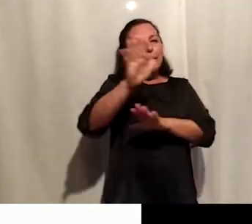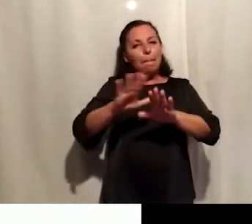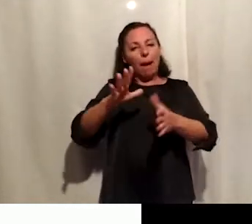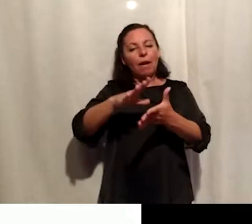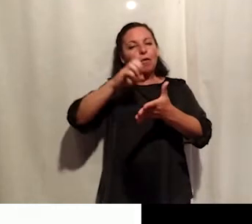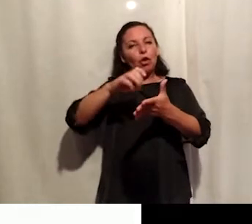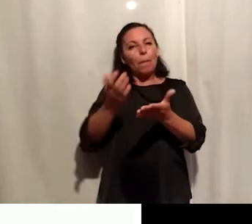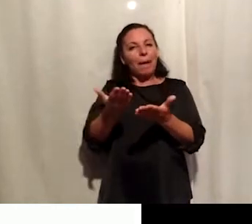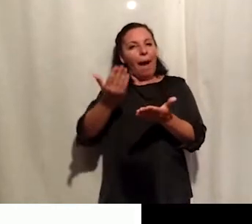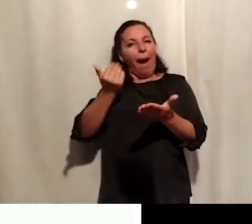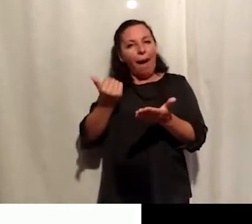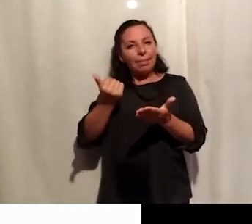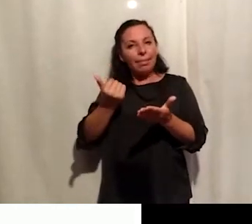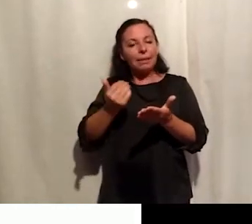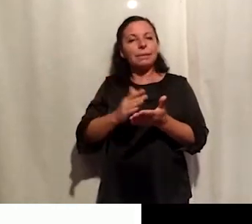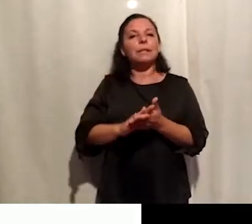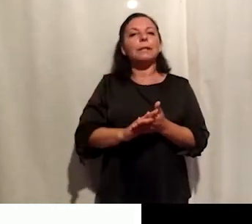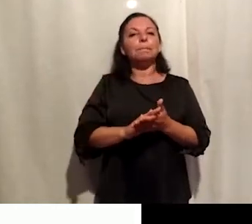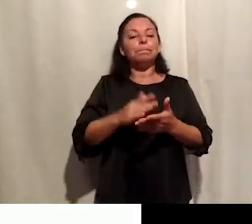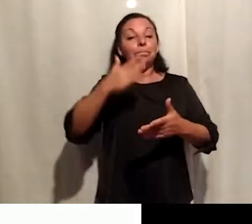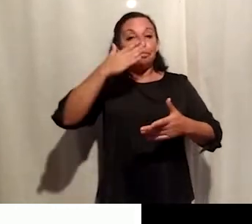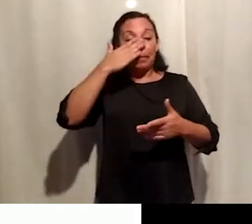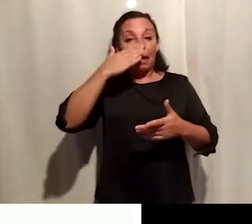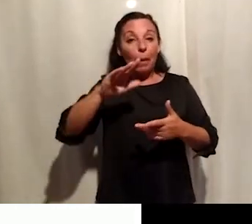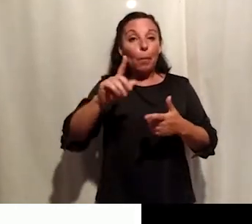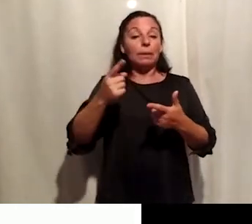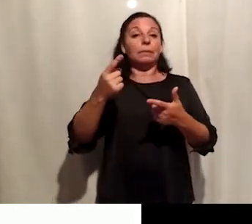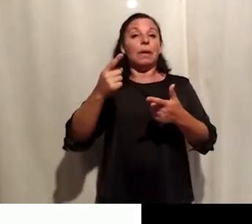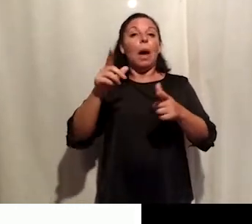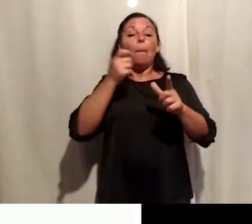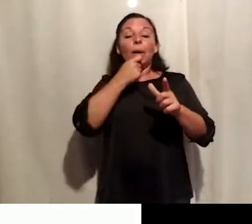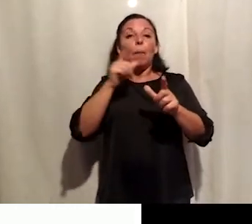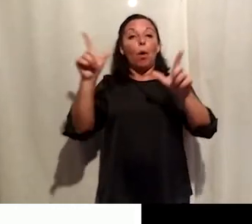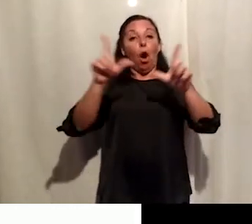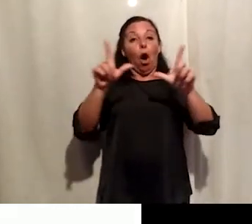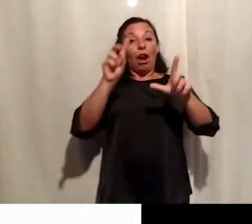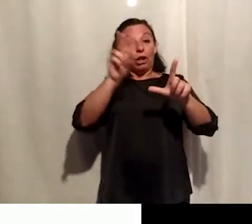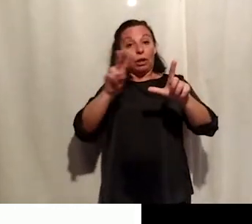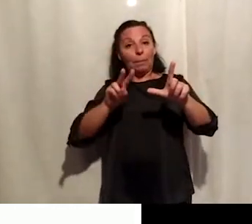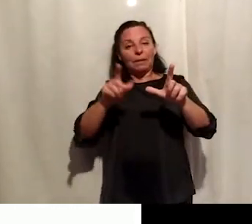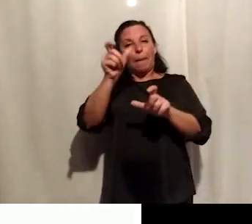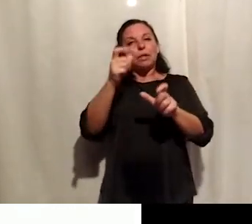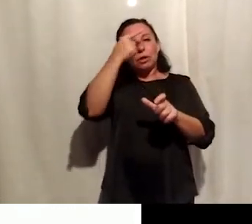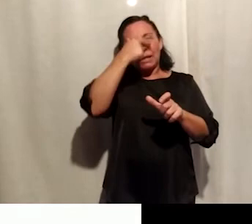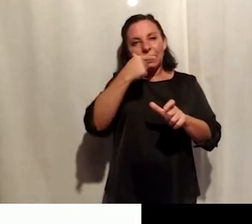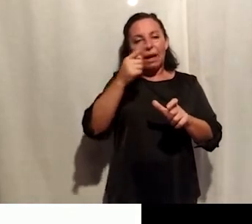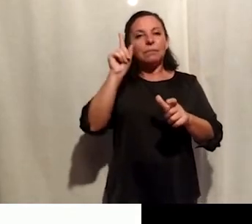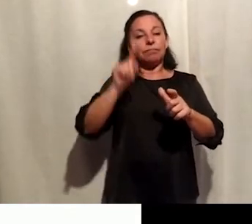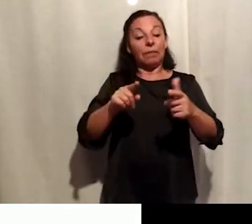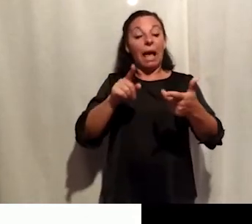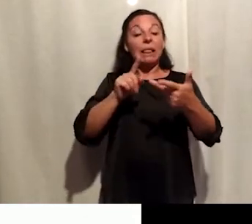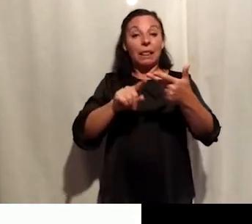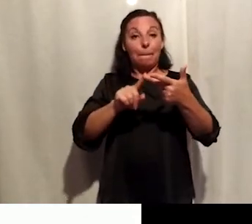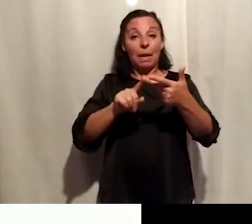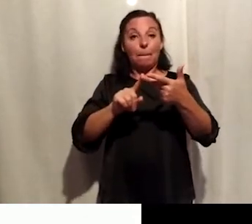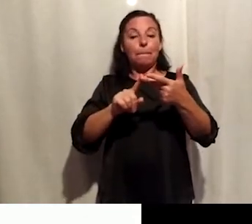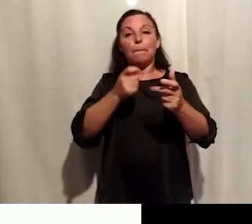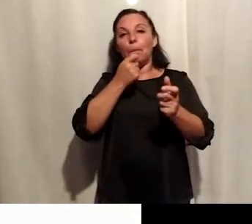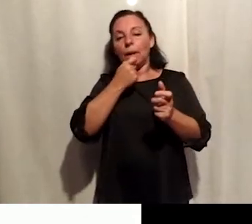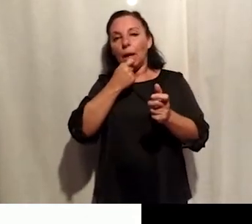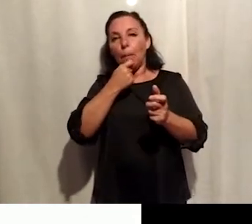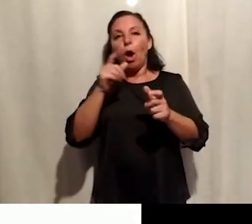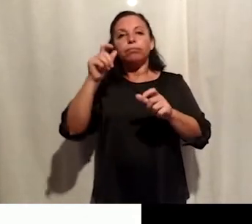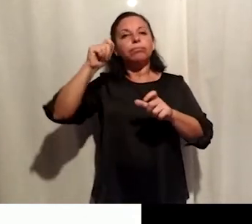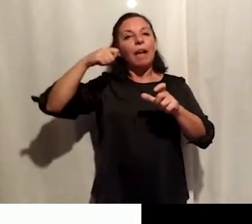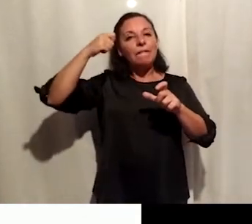docentes de entrega de material bibliográfico en forma anticipada para la utilización de un lector de pantalla, así